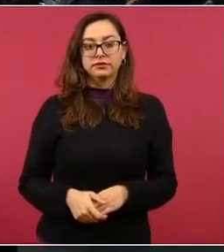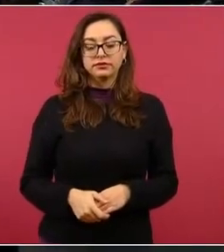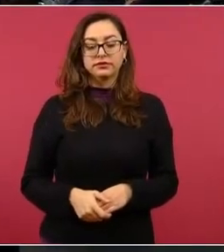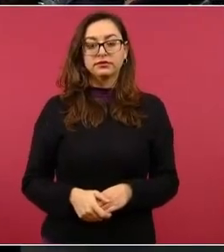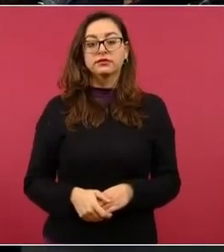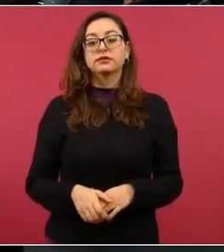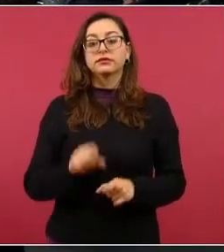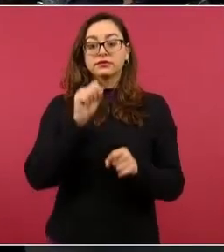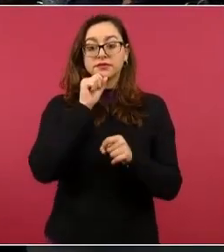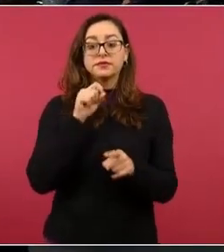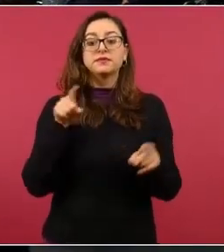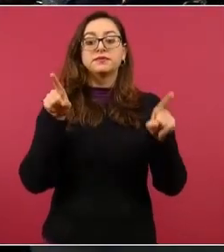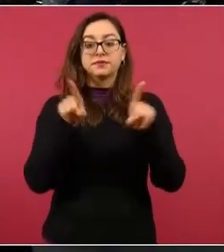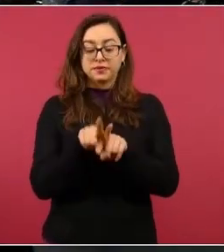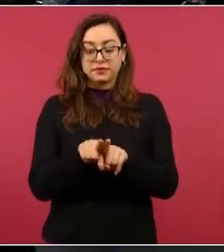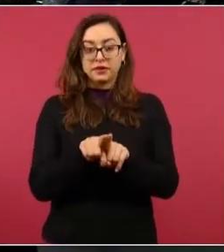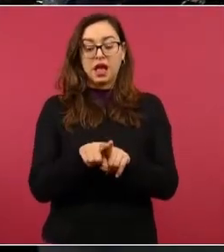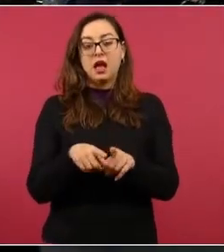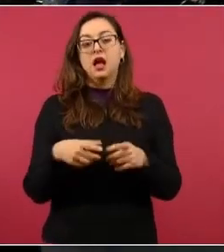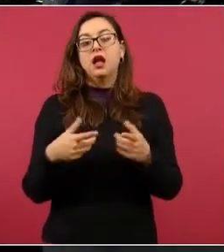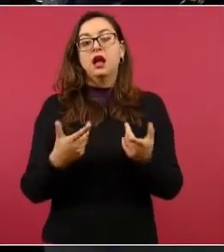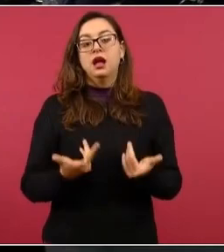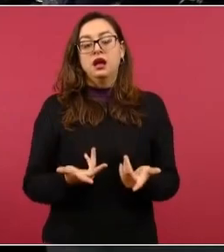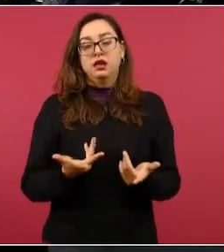Casa Blanca, en nuestro encuentro,